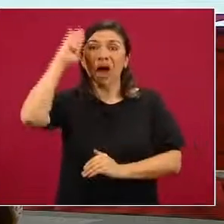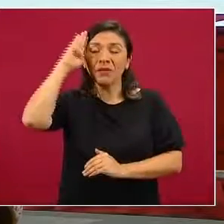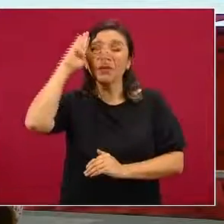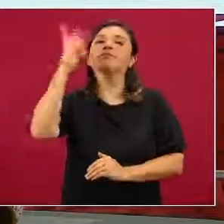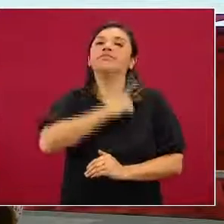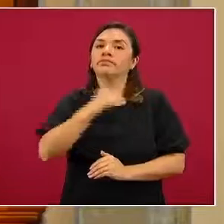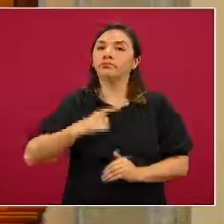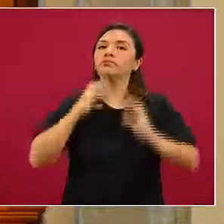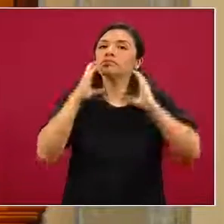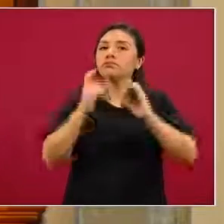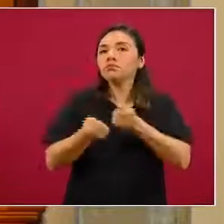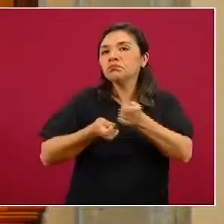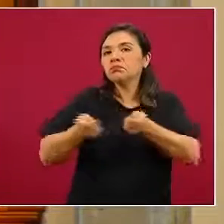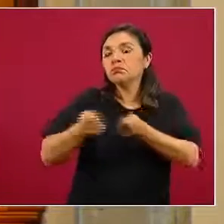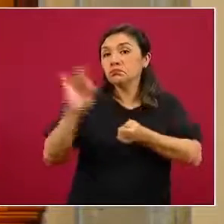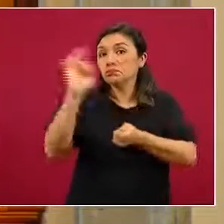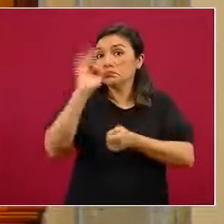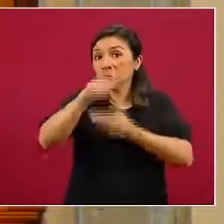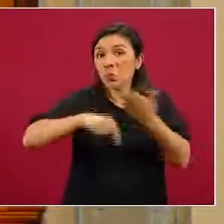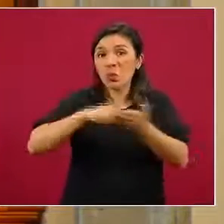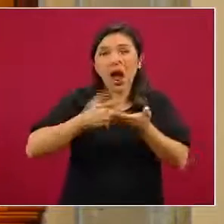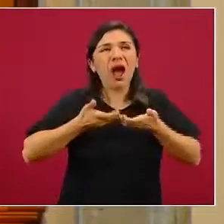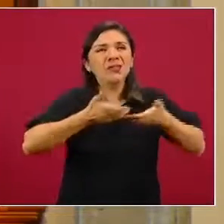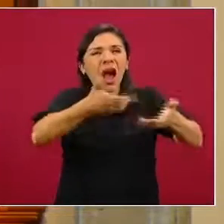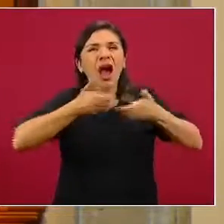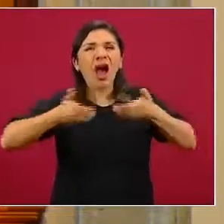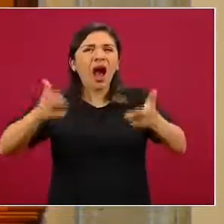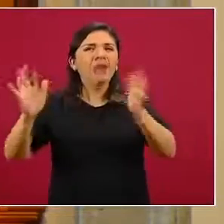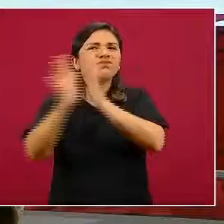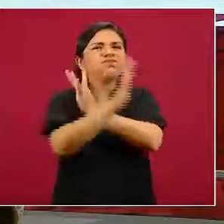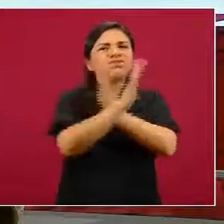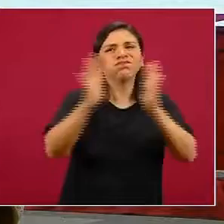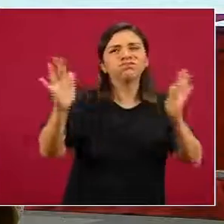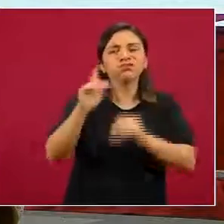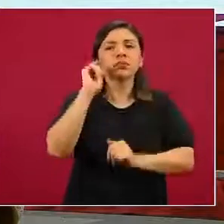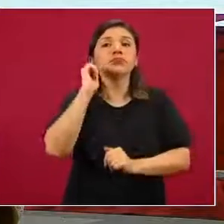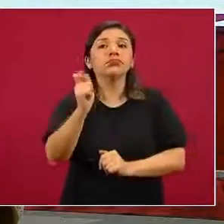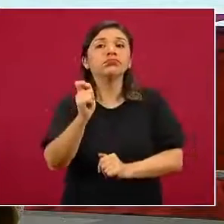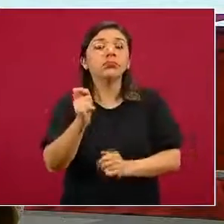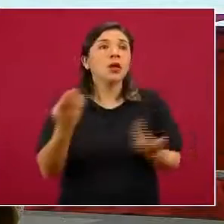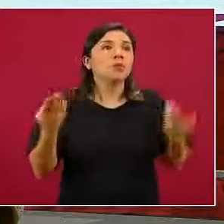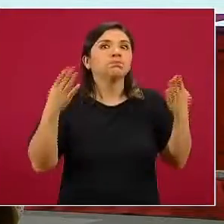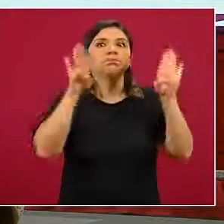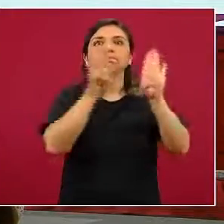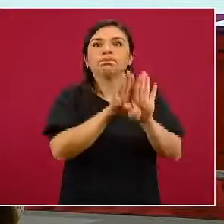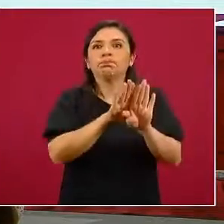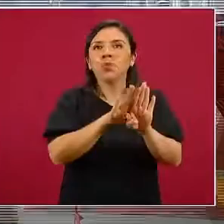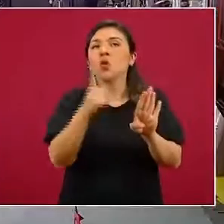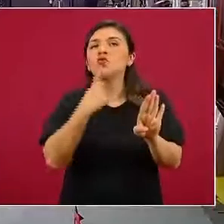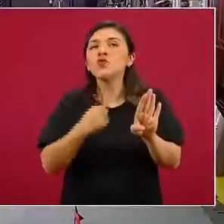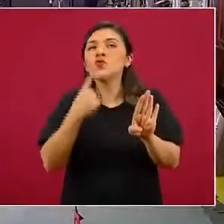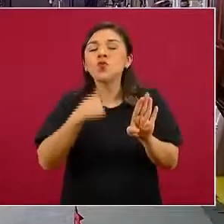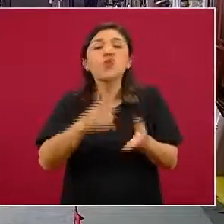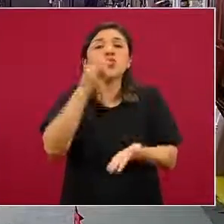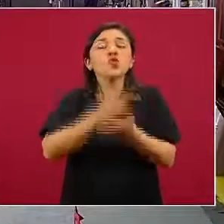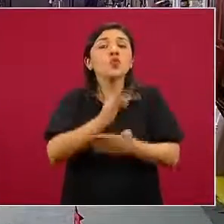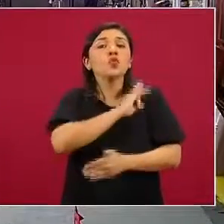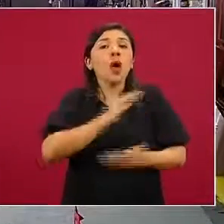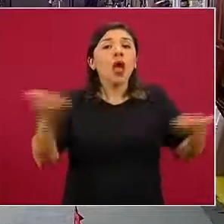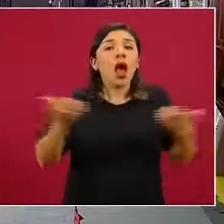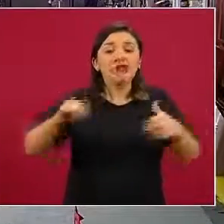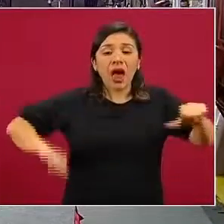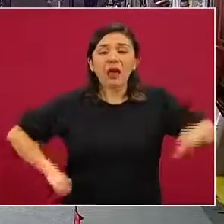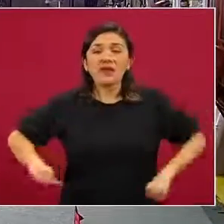alto, en donde el espacio público está básicamente cerrado y solamente se pueden realizar actividades